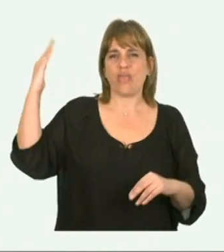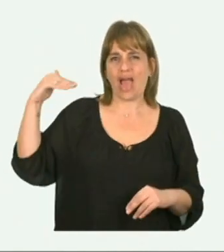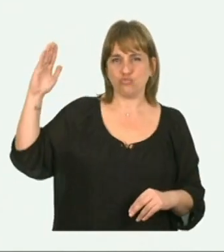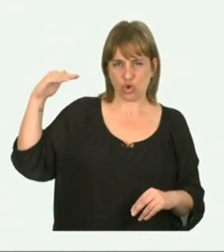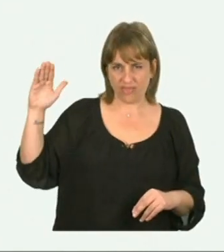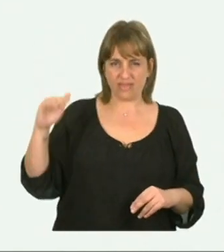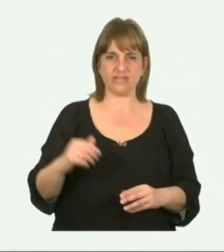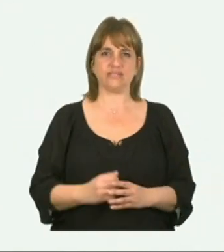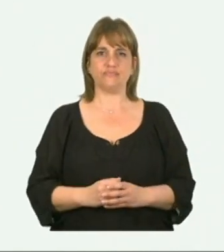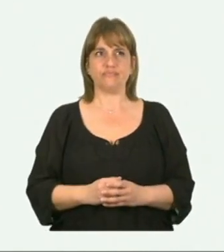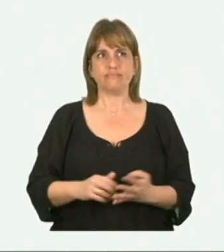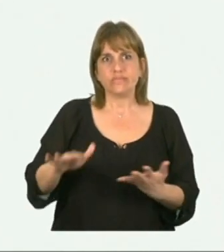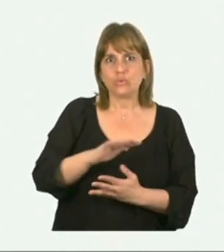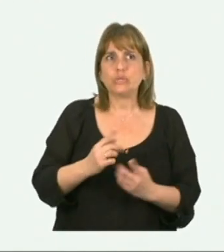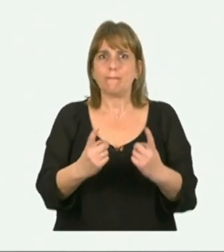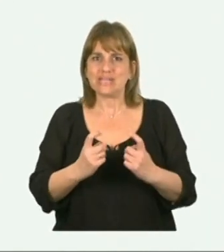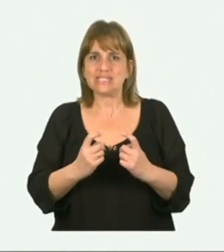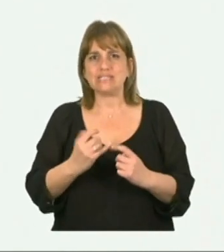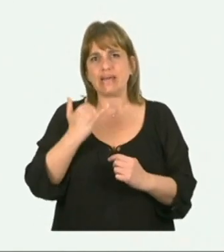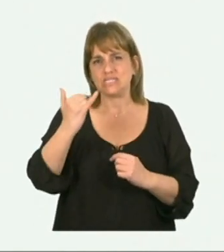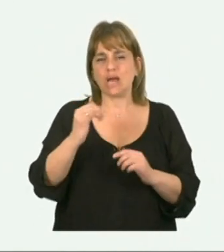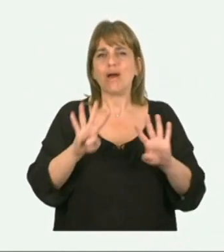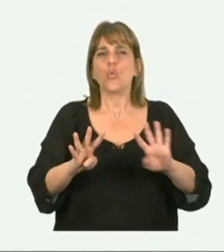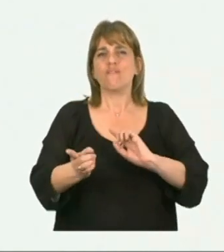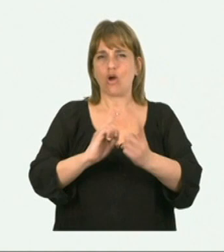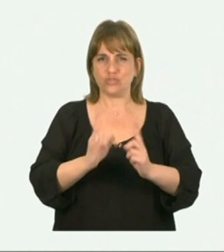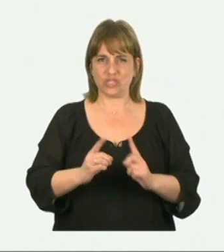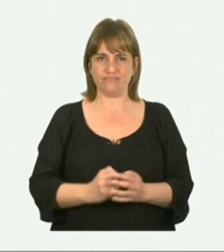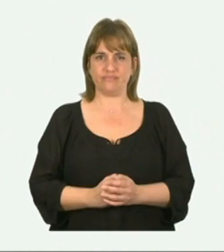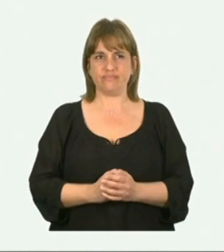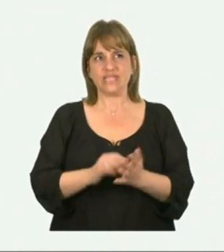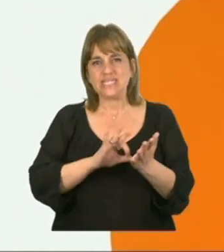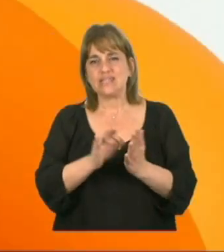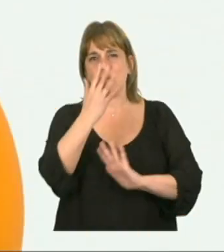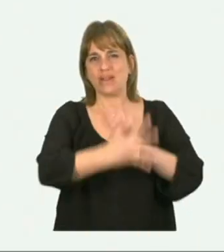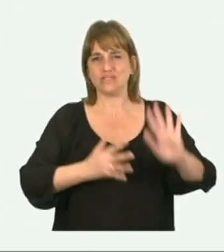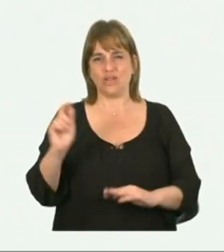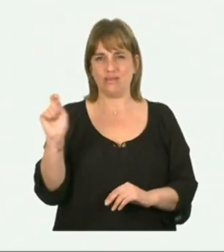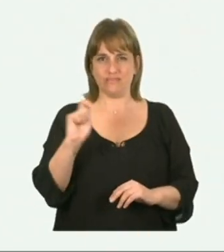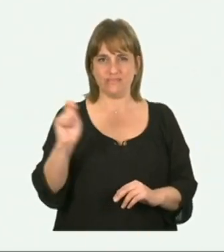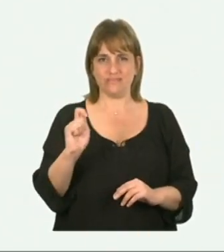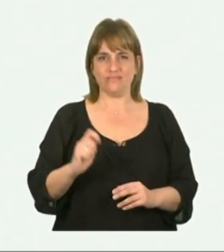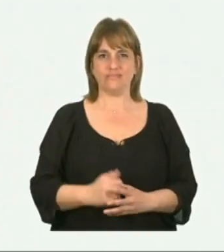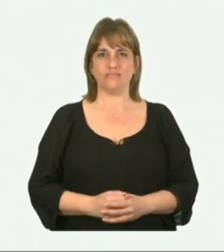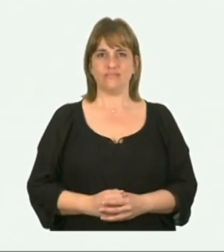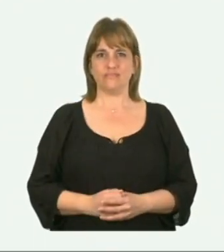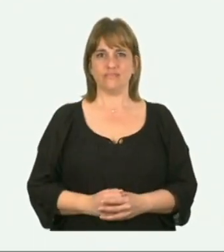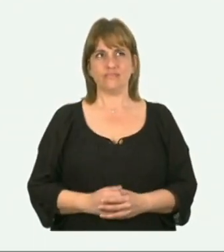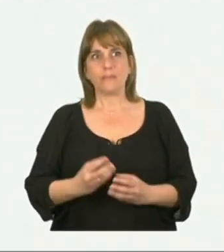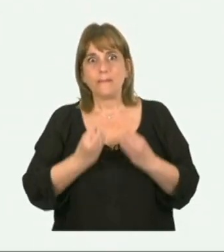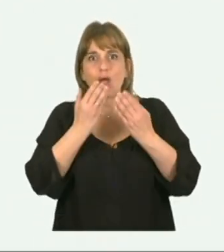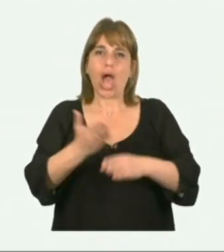avisos de las autoridades. En caso de ser necesario, llama al 911. SINAE, Sistema Nacional de Emergencias.